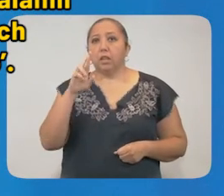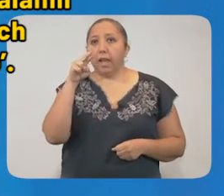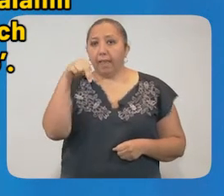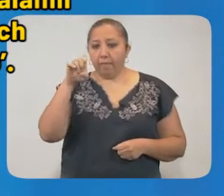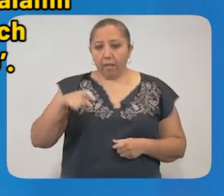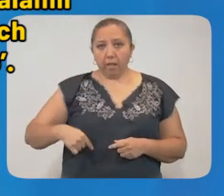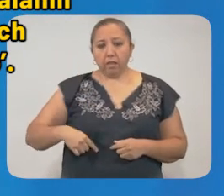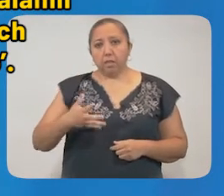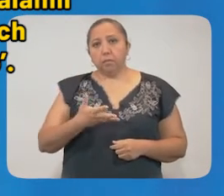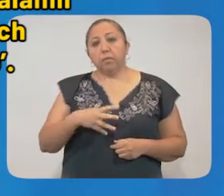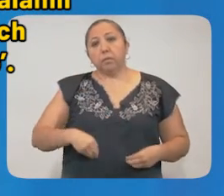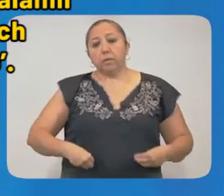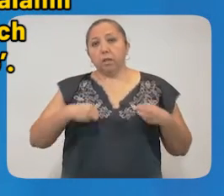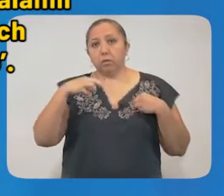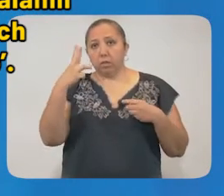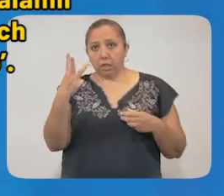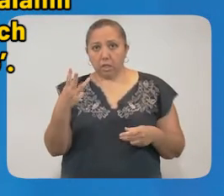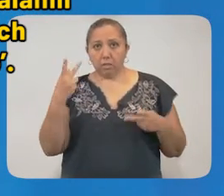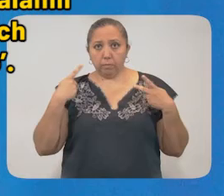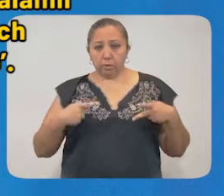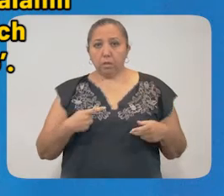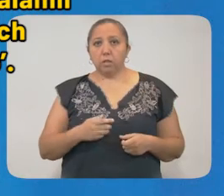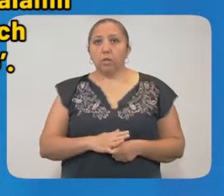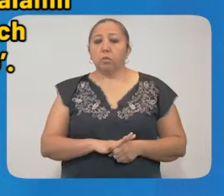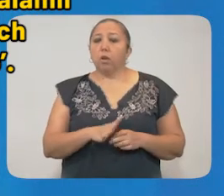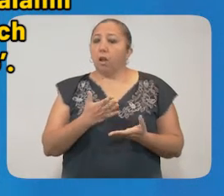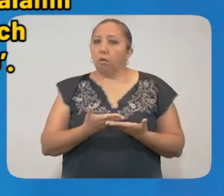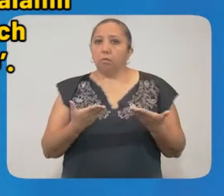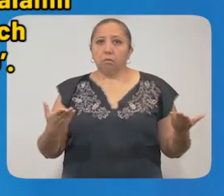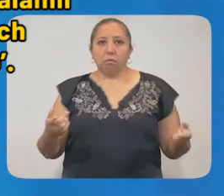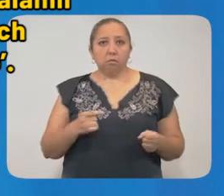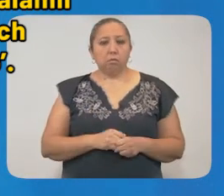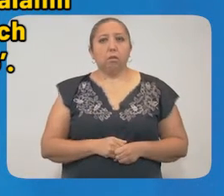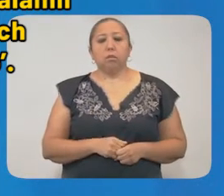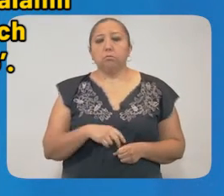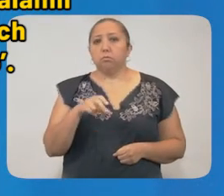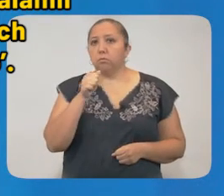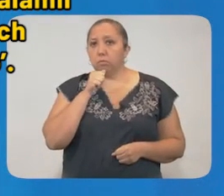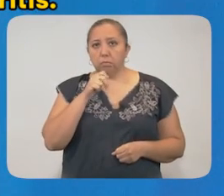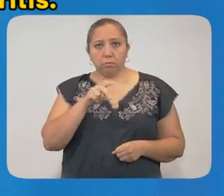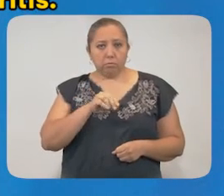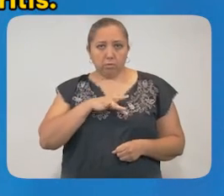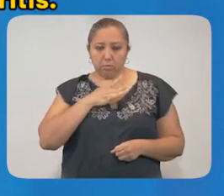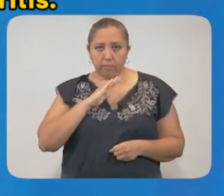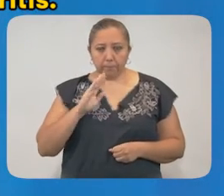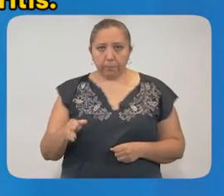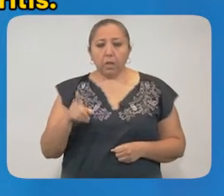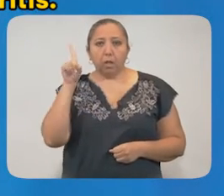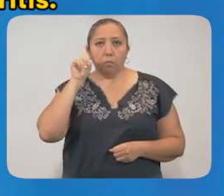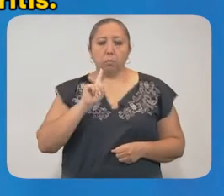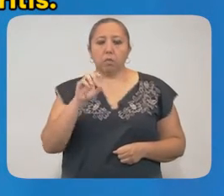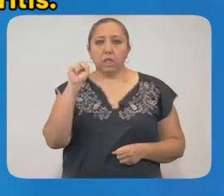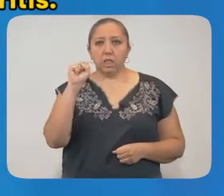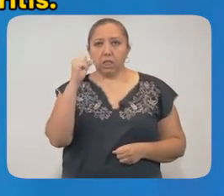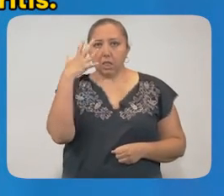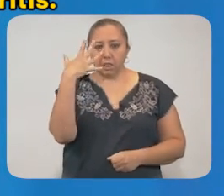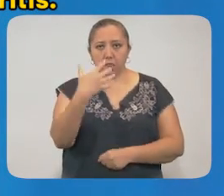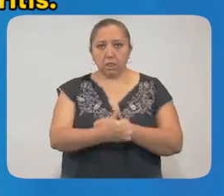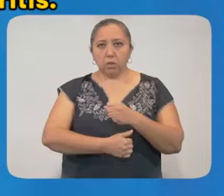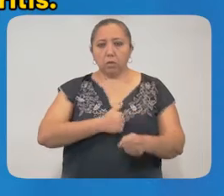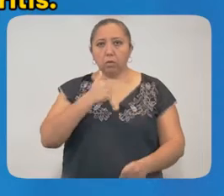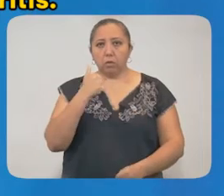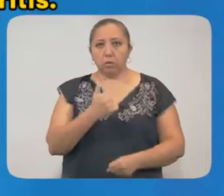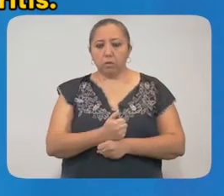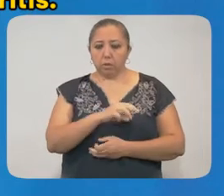crónica. Vivía con 3 personas, las cuales hasta el momento se reportan asintomáticas. Mujer de 65 años